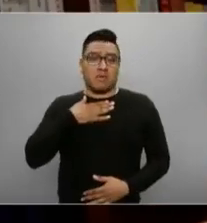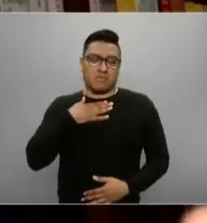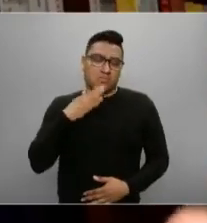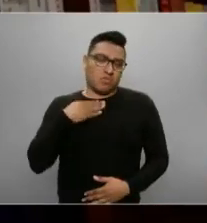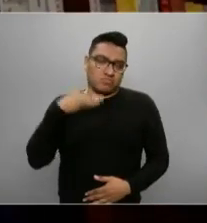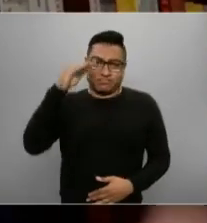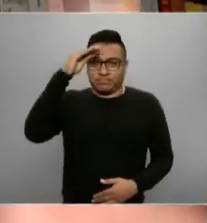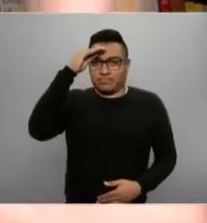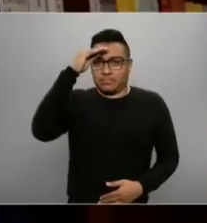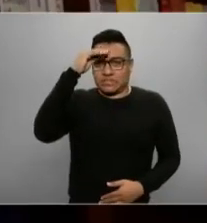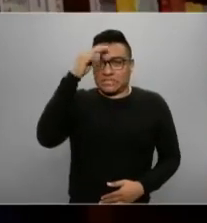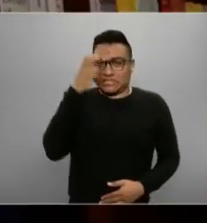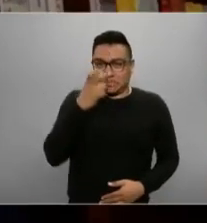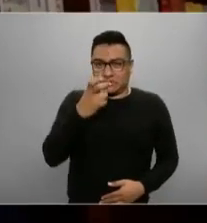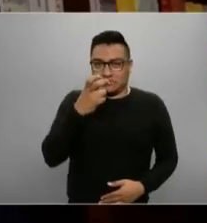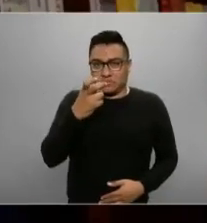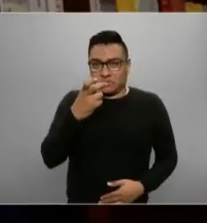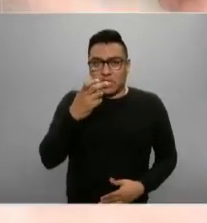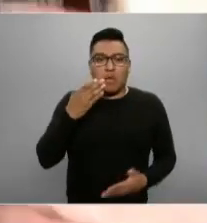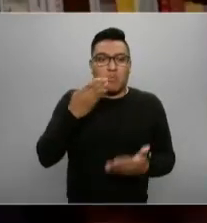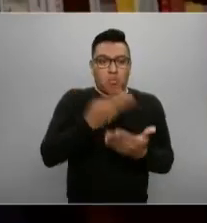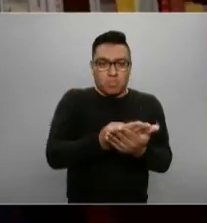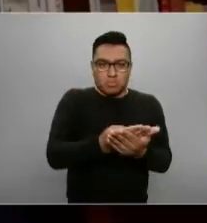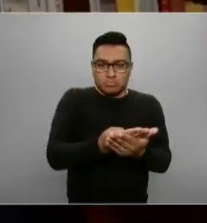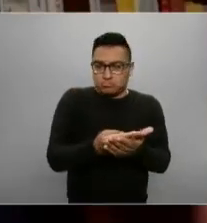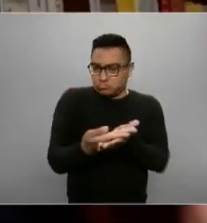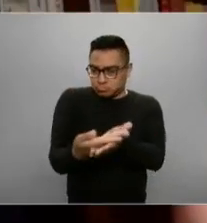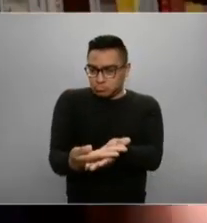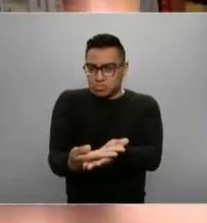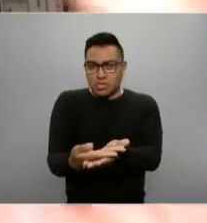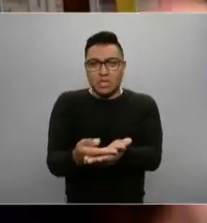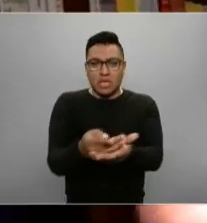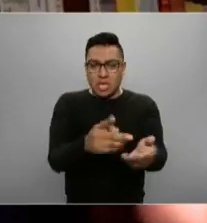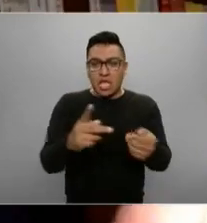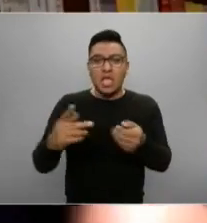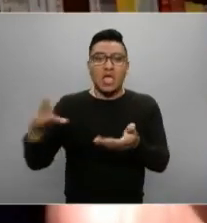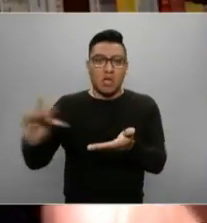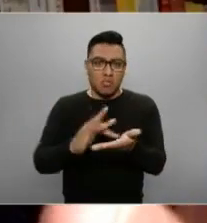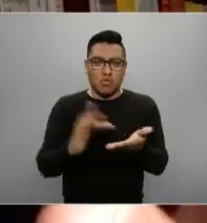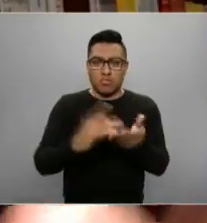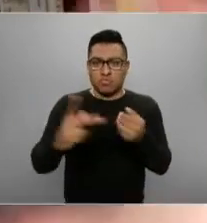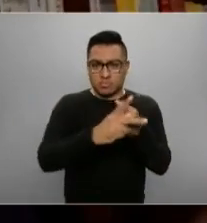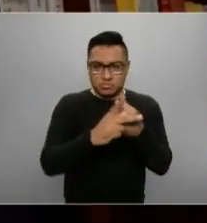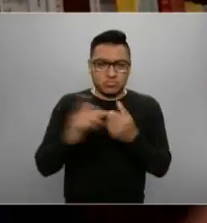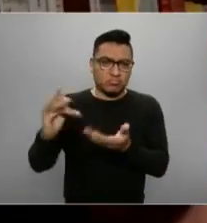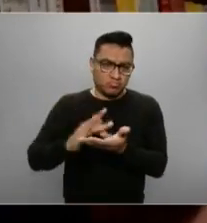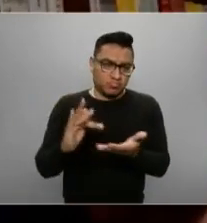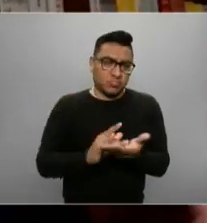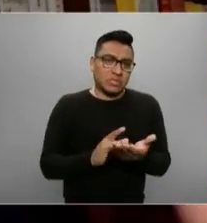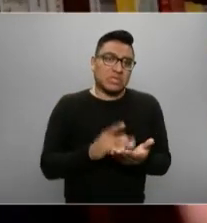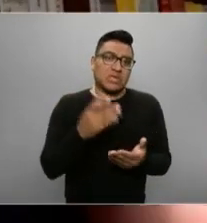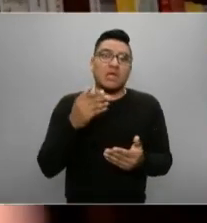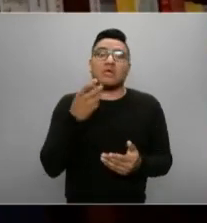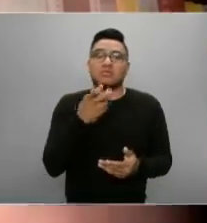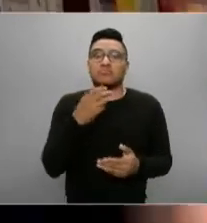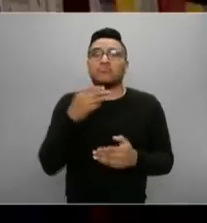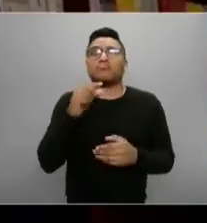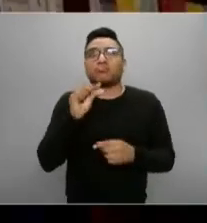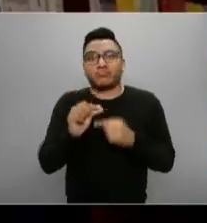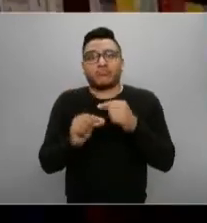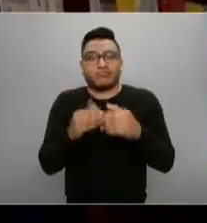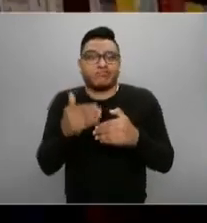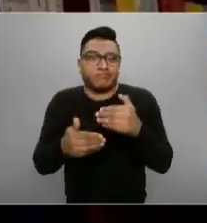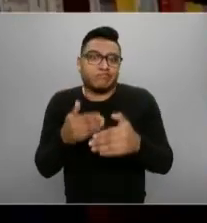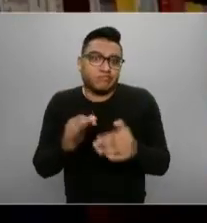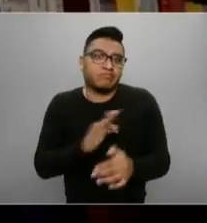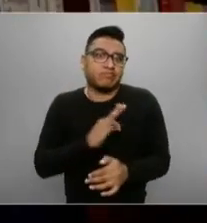meritorio es que este propuesto es que tenga apoyo y es que vaya avanzando. Porque la otra alternativa es que